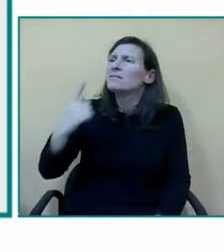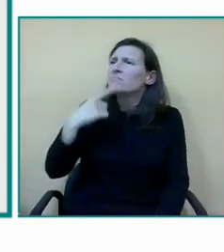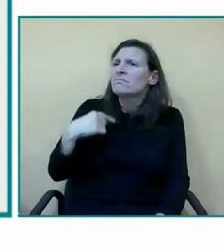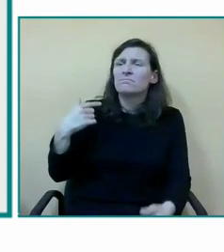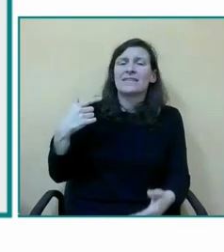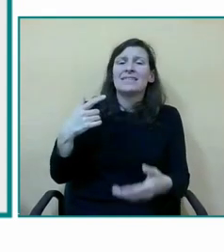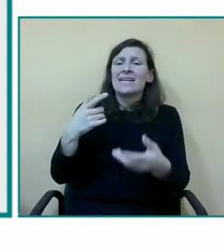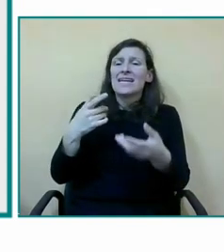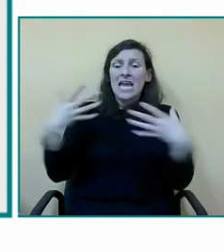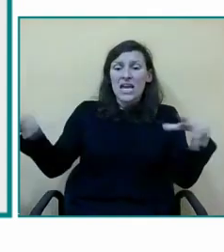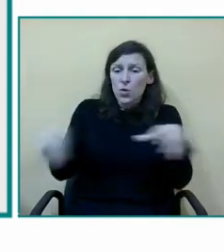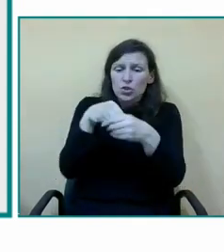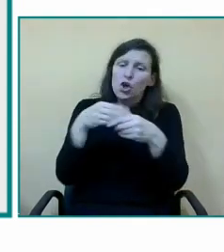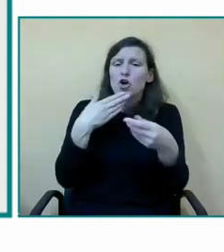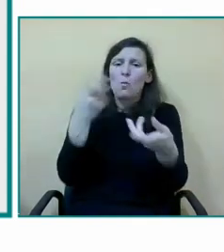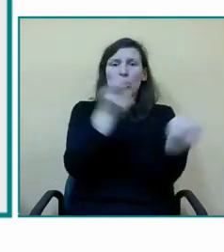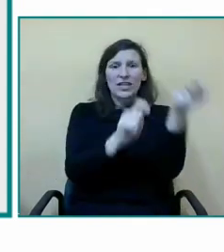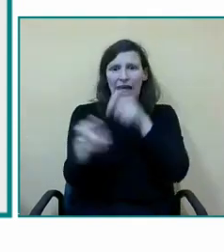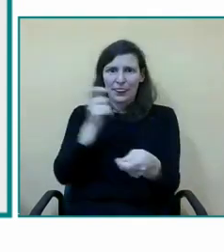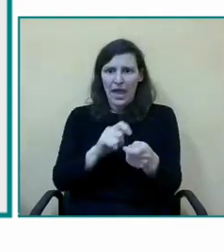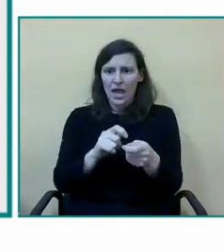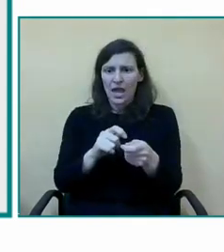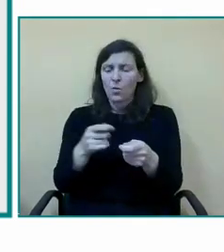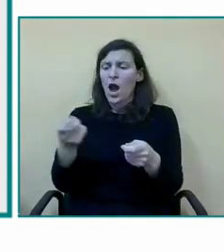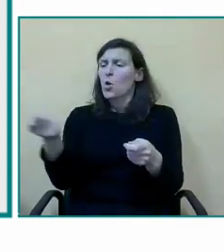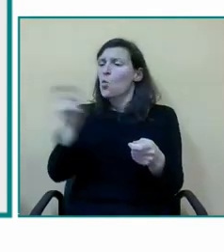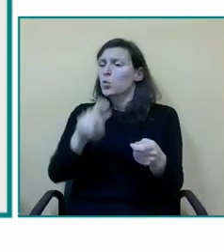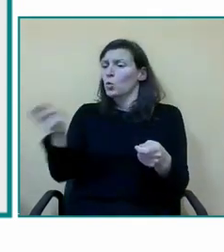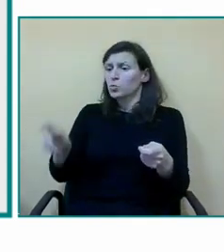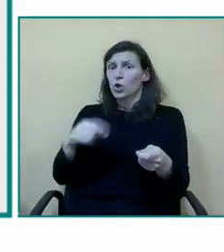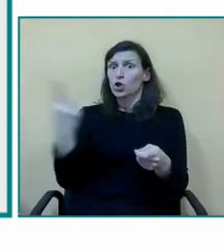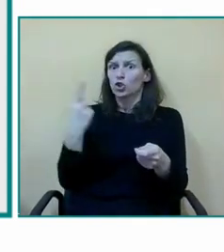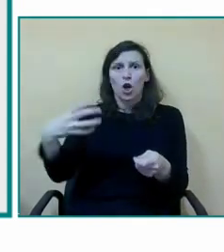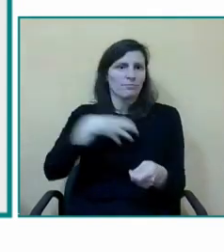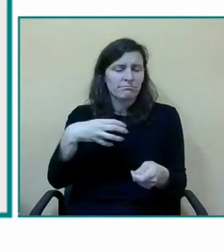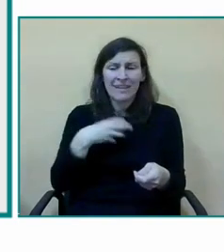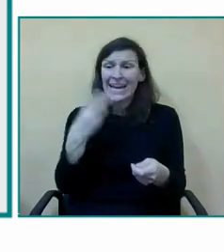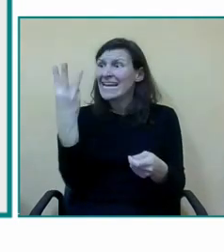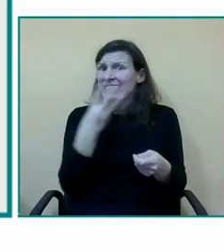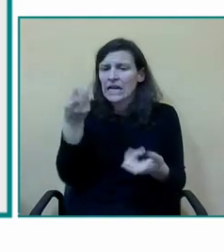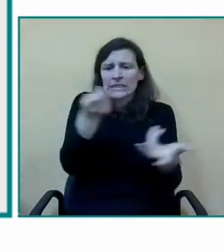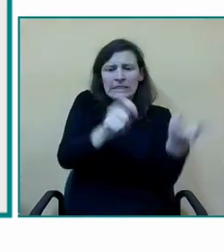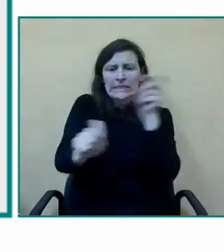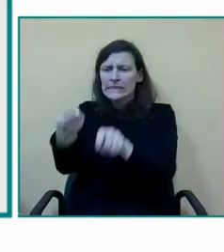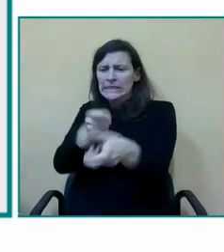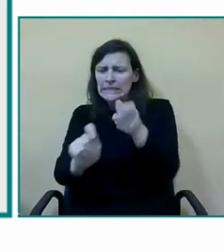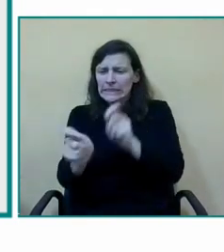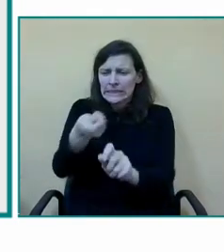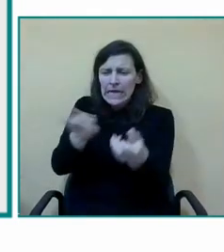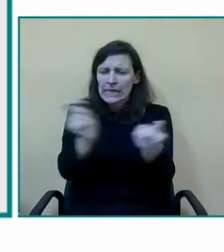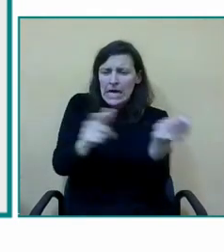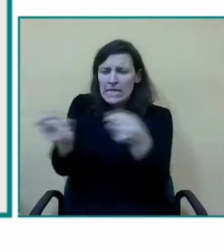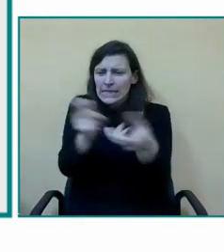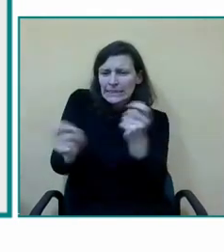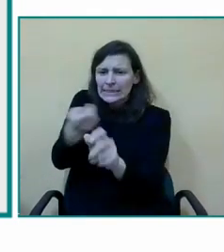trenza en la que conseguir para conseguirla necesitamos tres ejes presencia participación y aprendizaje que debemos ir enlanzando